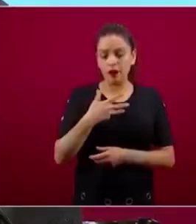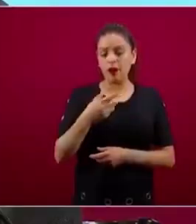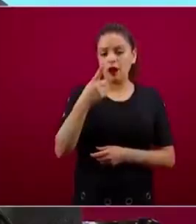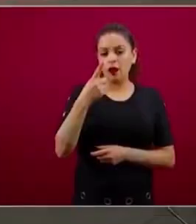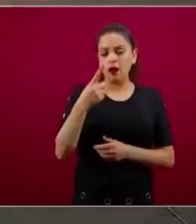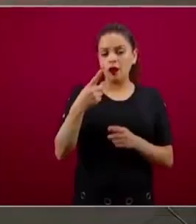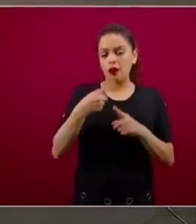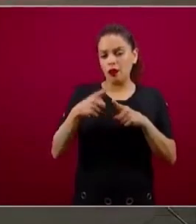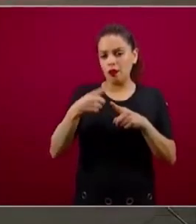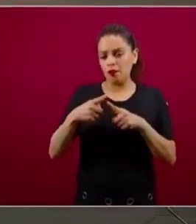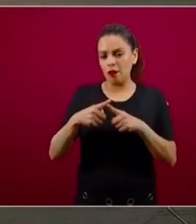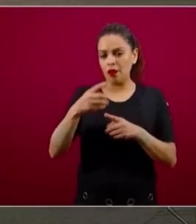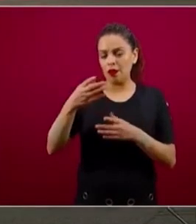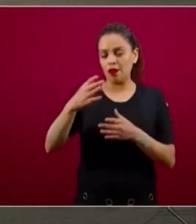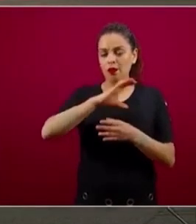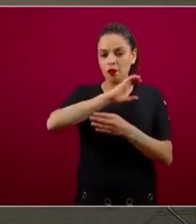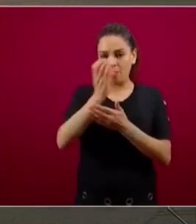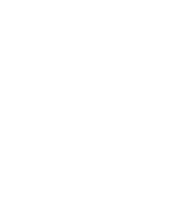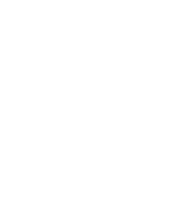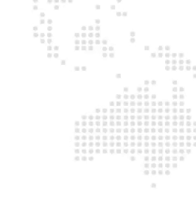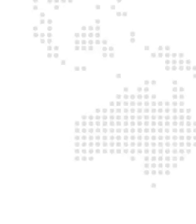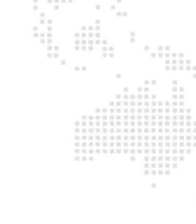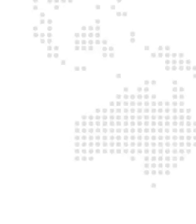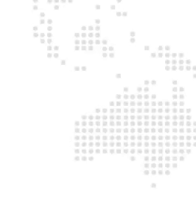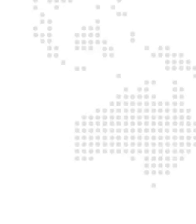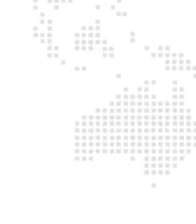corresponde ya el inicio de ejecución de obras.